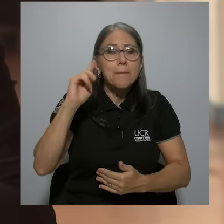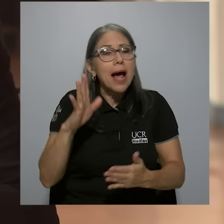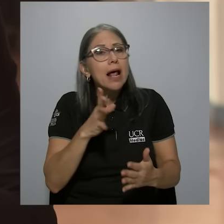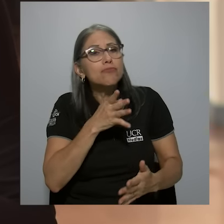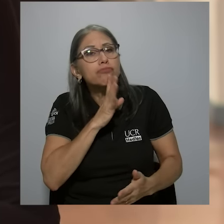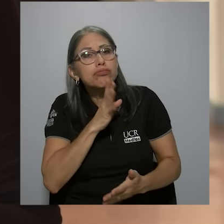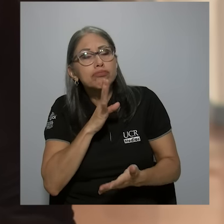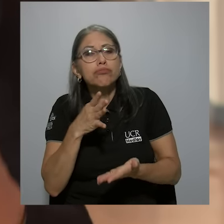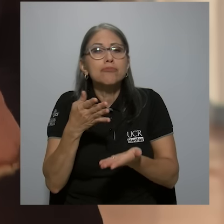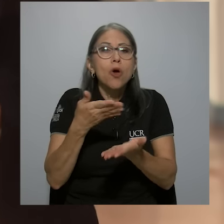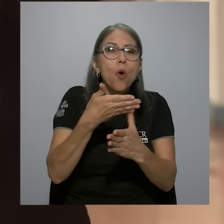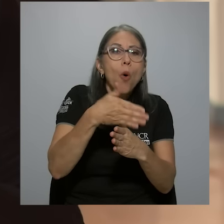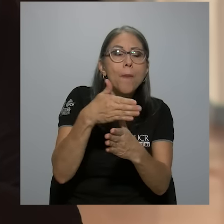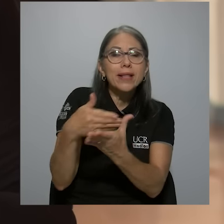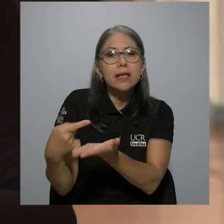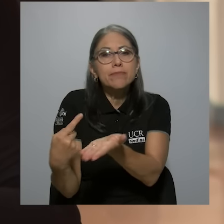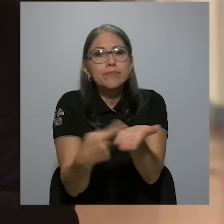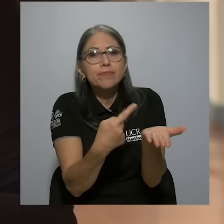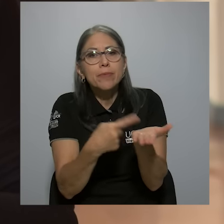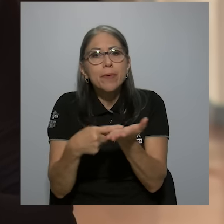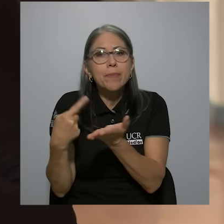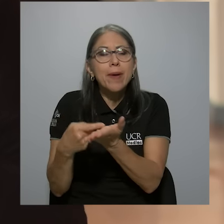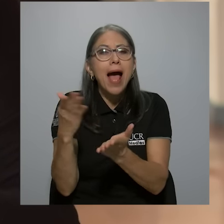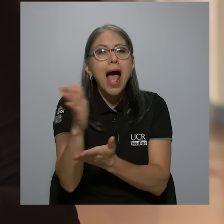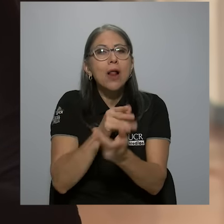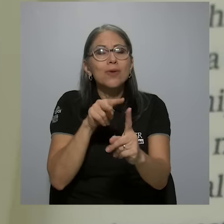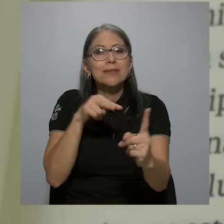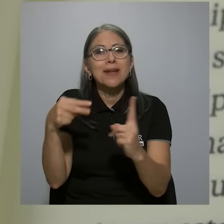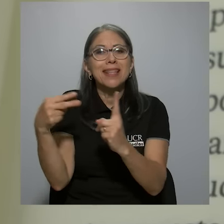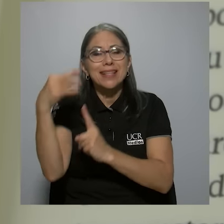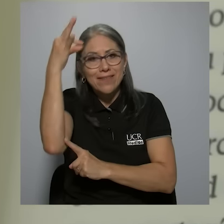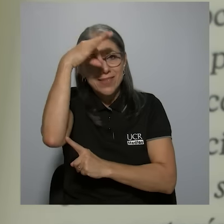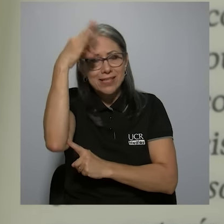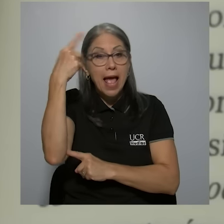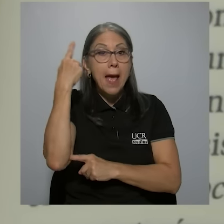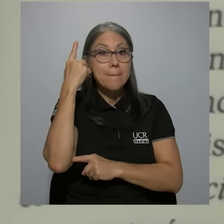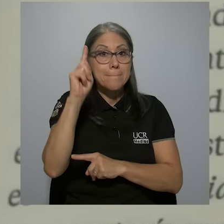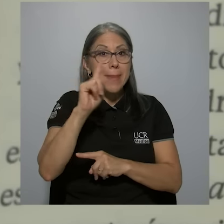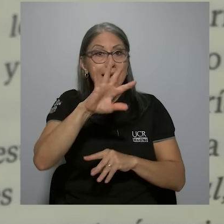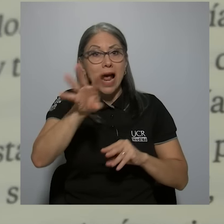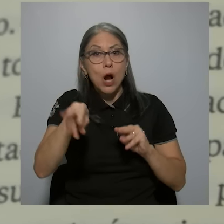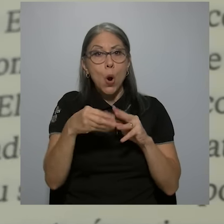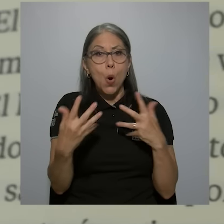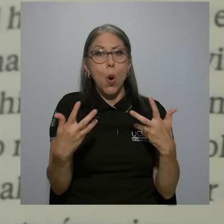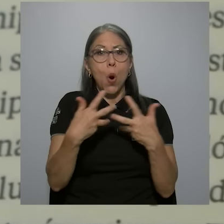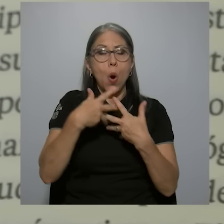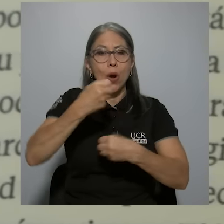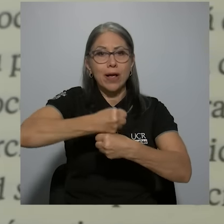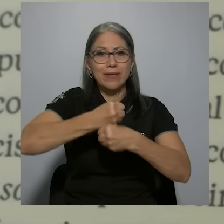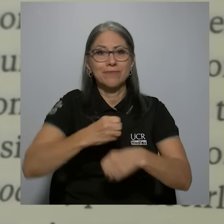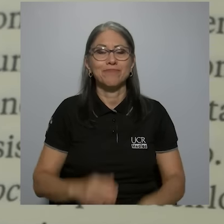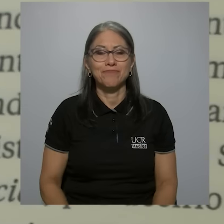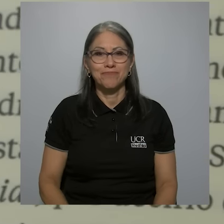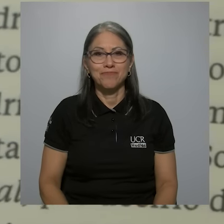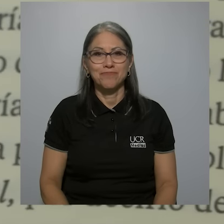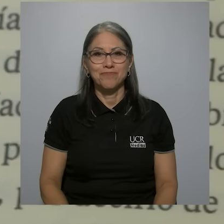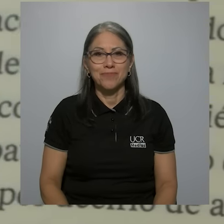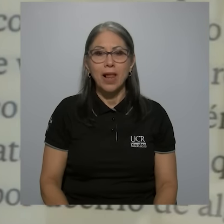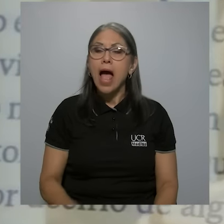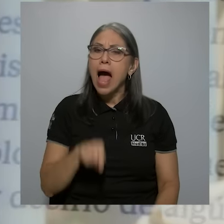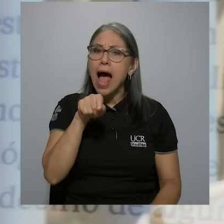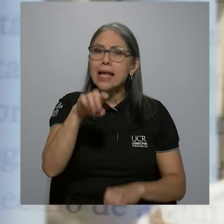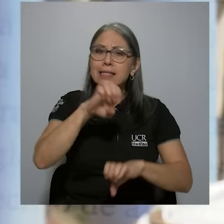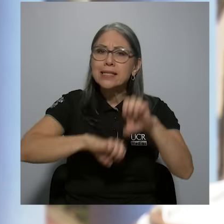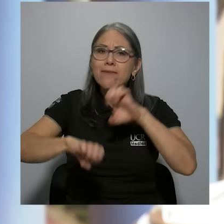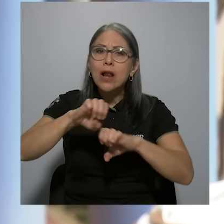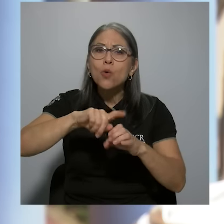conversar, que nos vengan a compartir algunas vertientes de la filosofía para complementar este trabajo. Lo que se